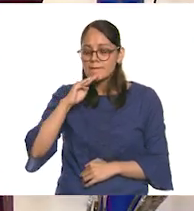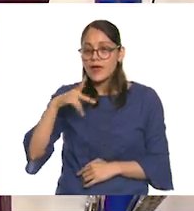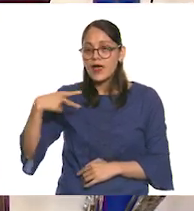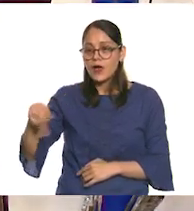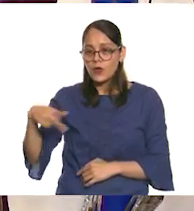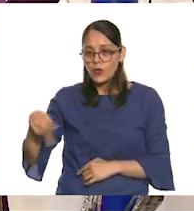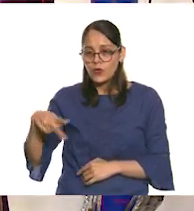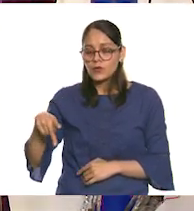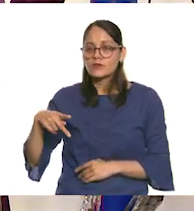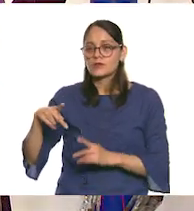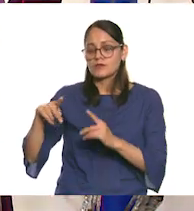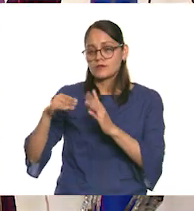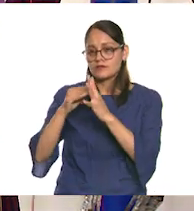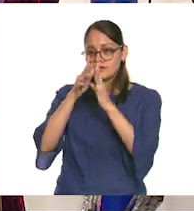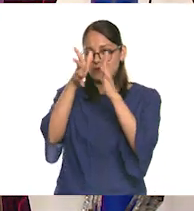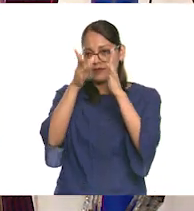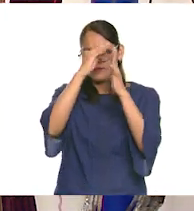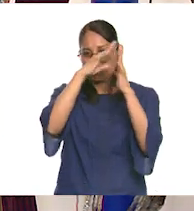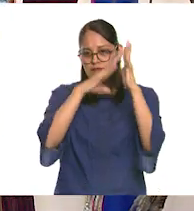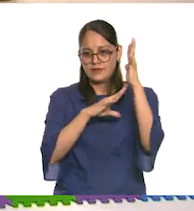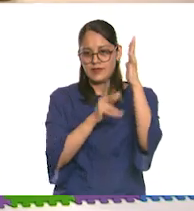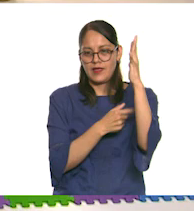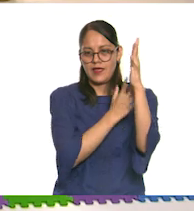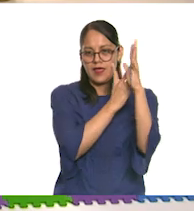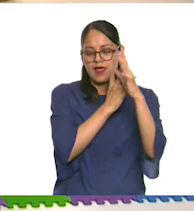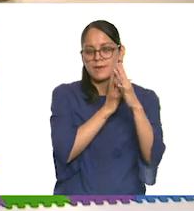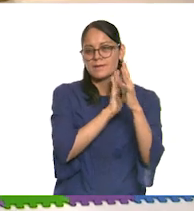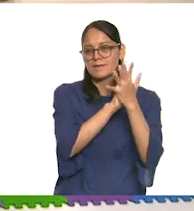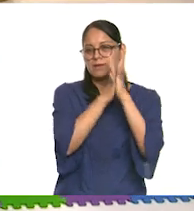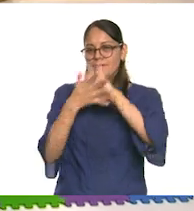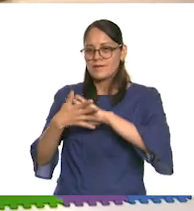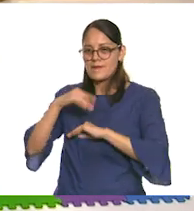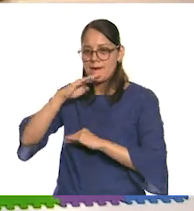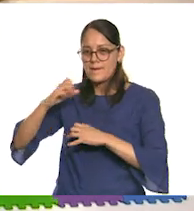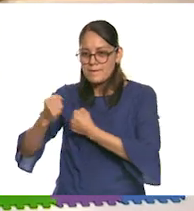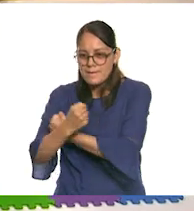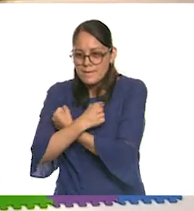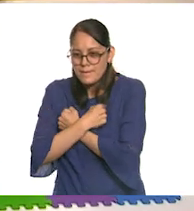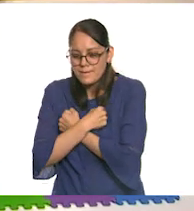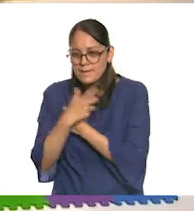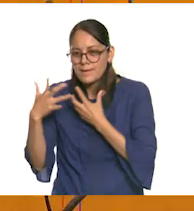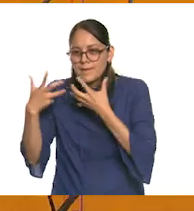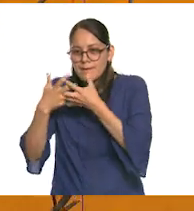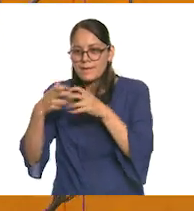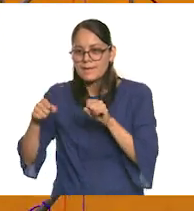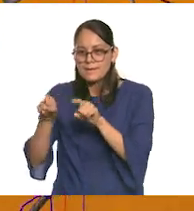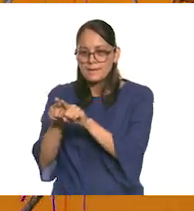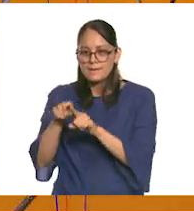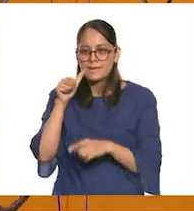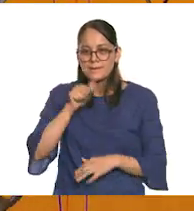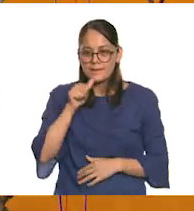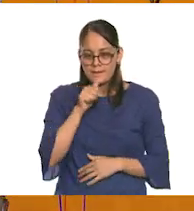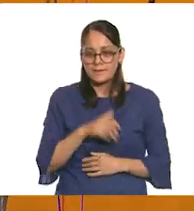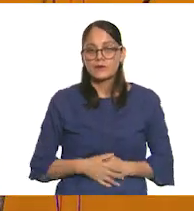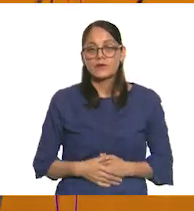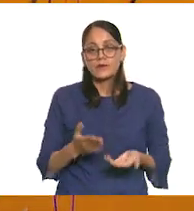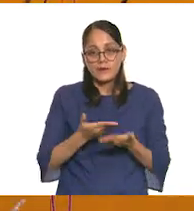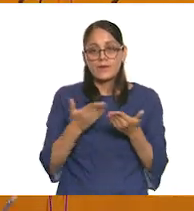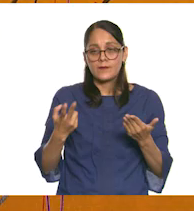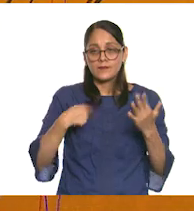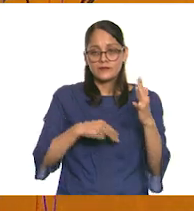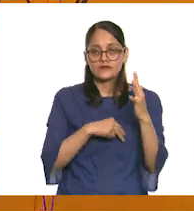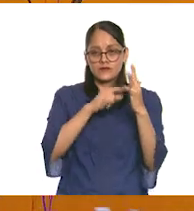raíces y a las ramas y a los brazos de nuestras mamás de una u otra manera. Exactamente. Entonces, vamos a ir